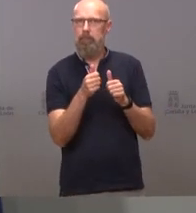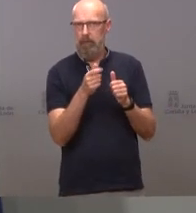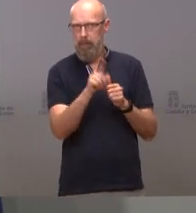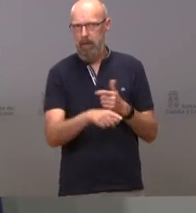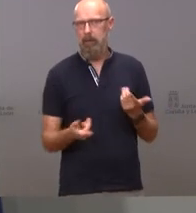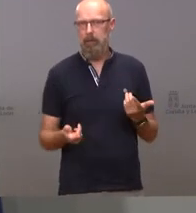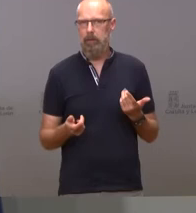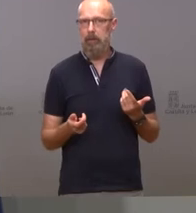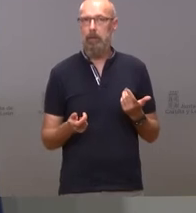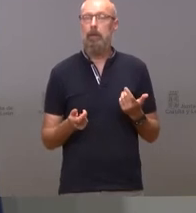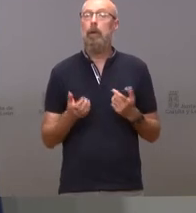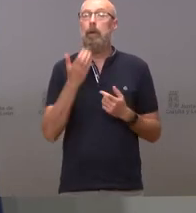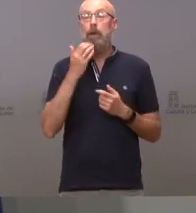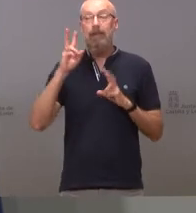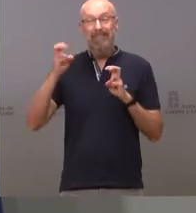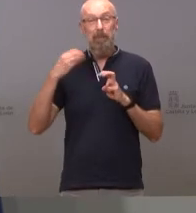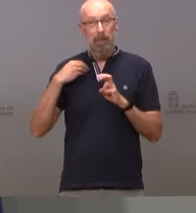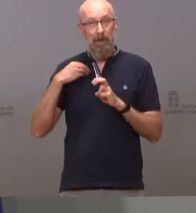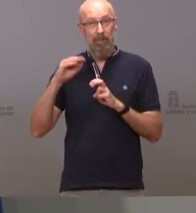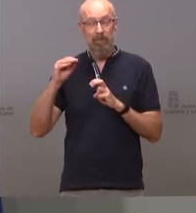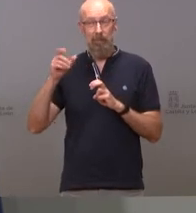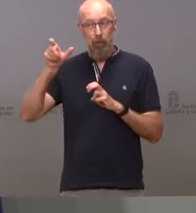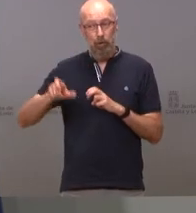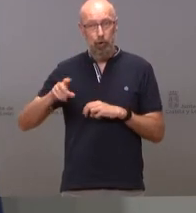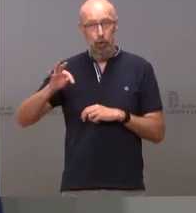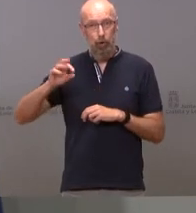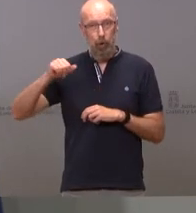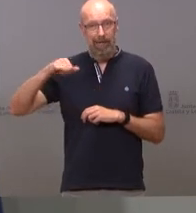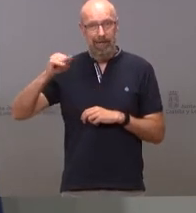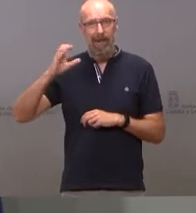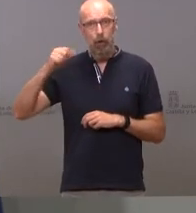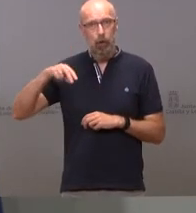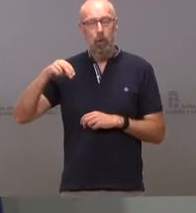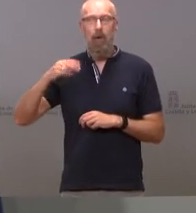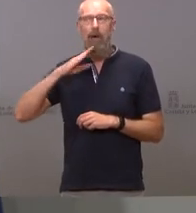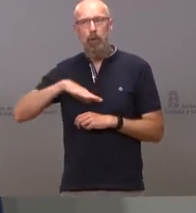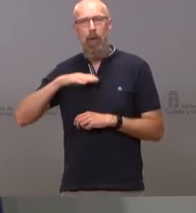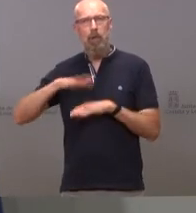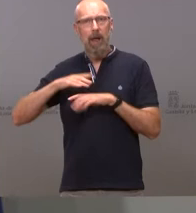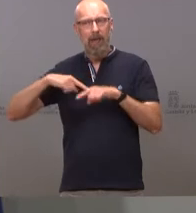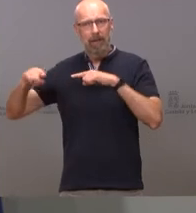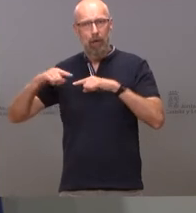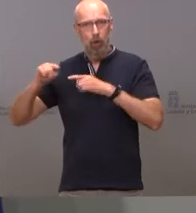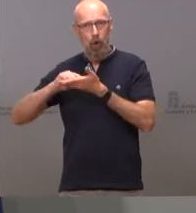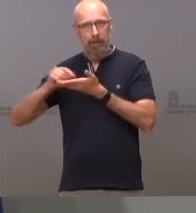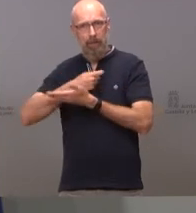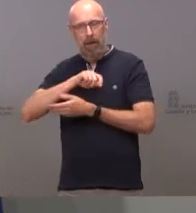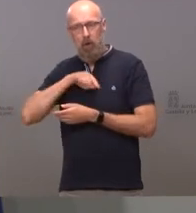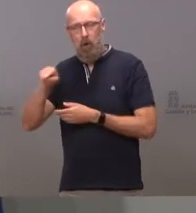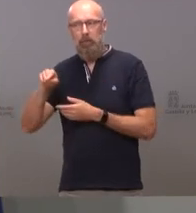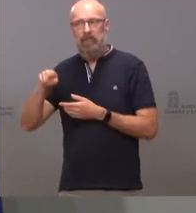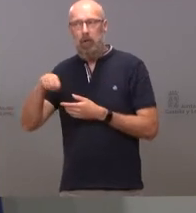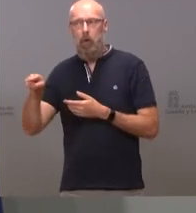sobre si Toni Cantó es la persona adecuada o no para llevar a su oficina pues mire permítame que no me manifieste